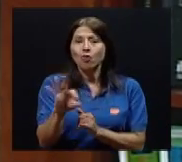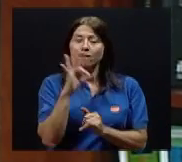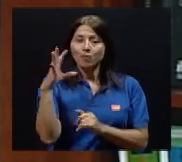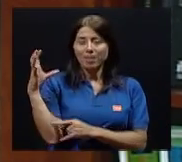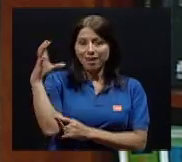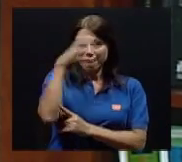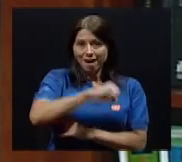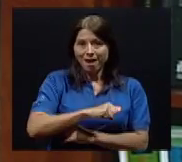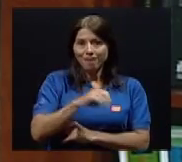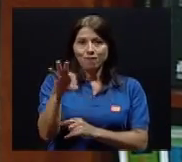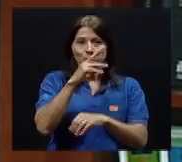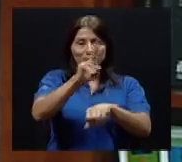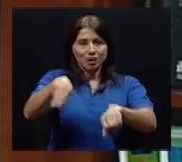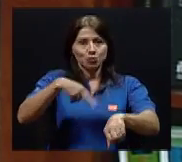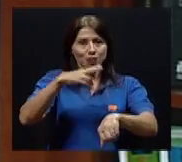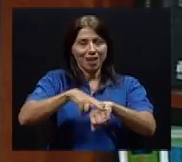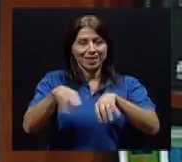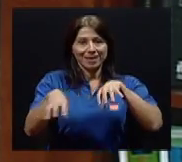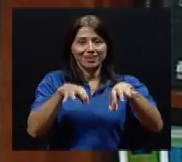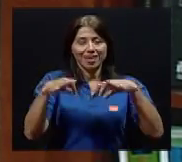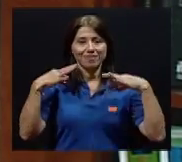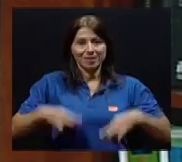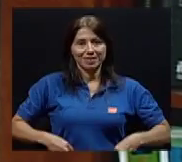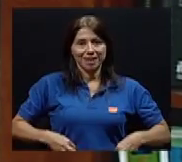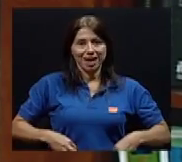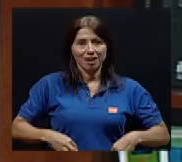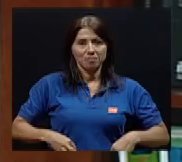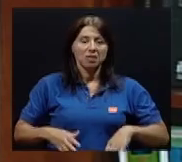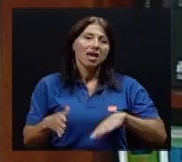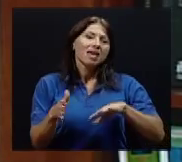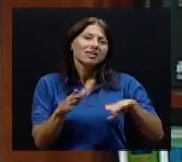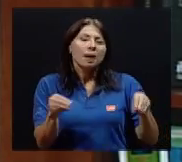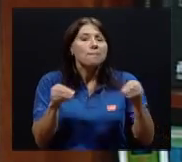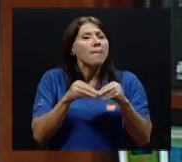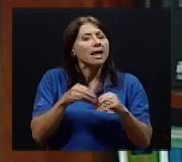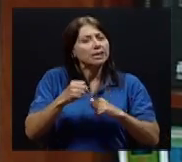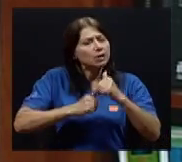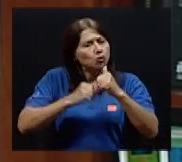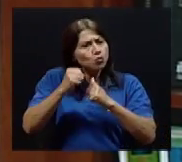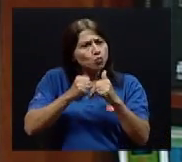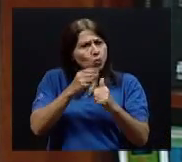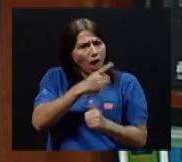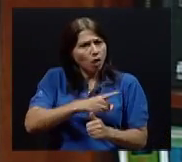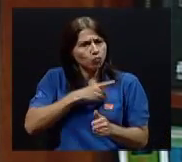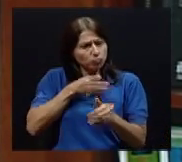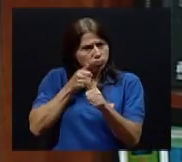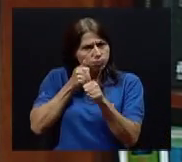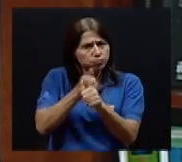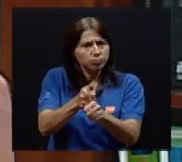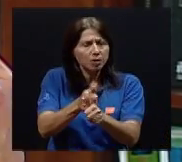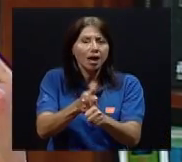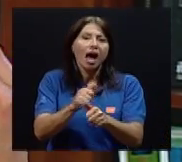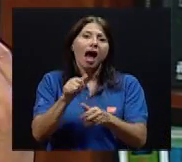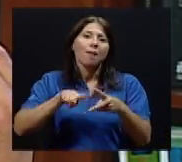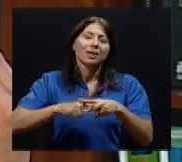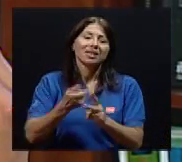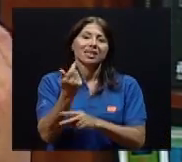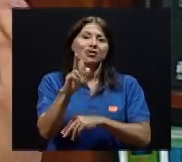de hacer actividad física. De una manera más estructurada, a partir de los 12, 13 años, prácticas deportivas especializadas